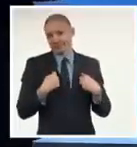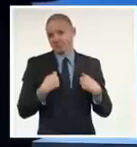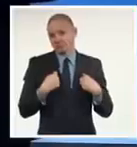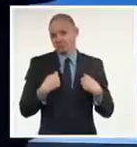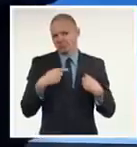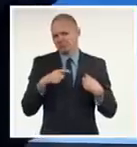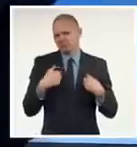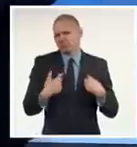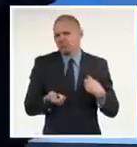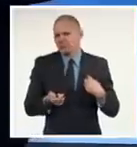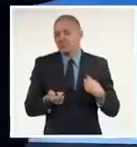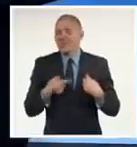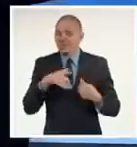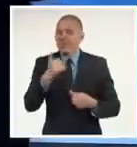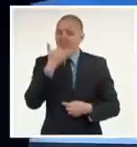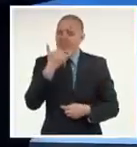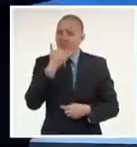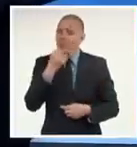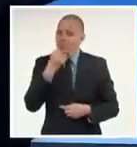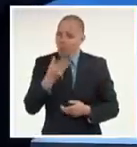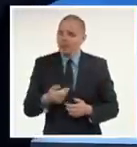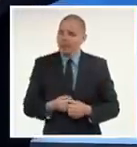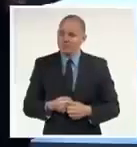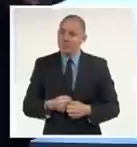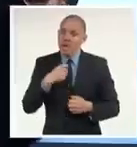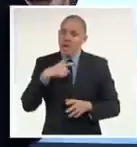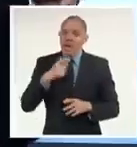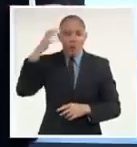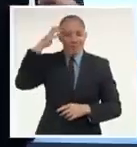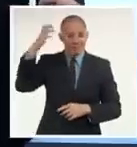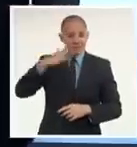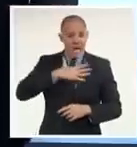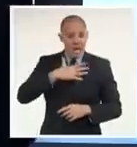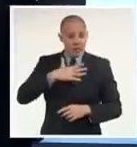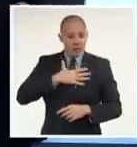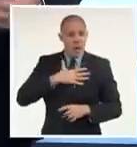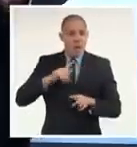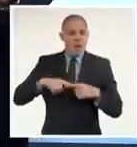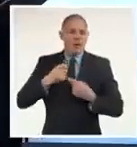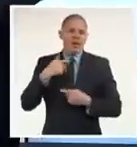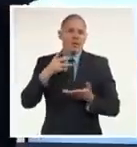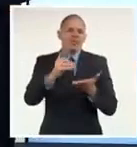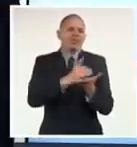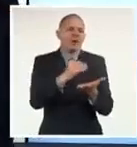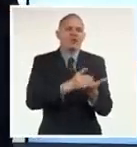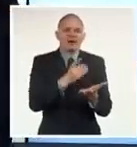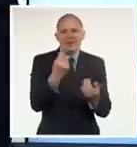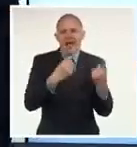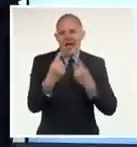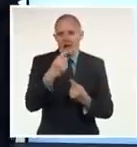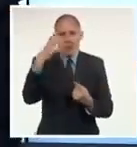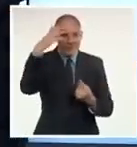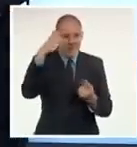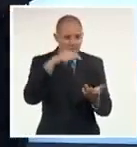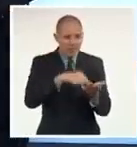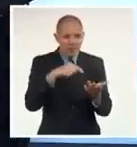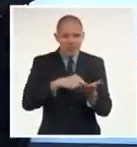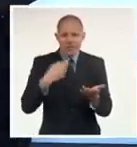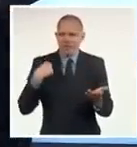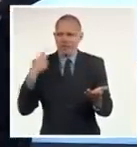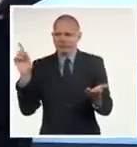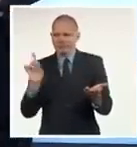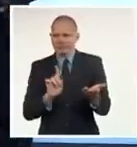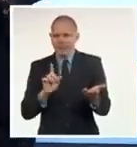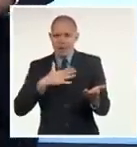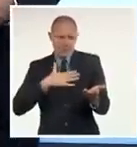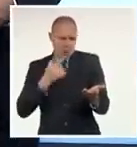efectos nocivos tanto para el Estado cuya deuda fue adquirida como también para las normales relaciones